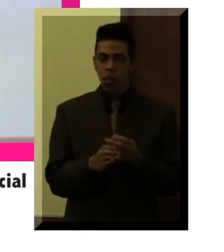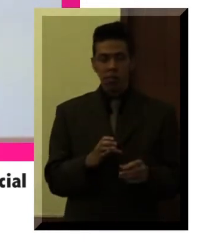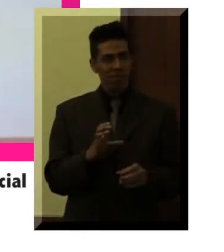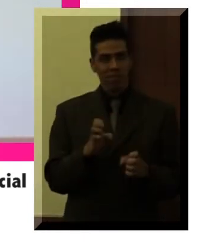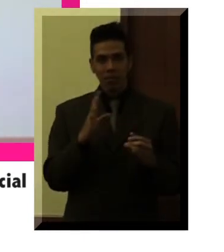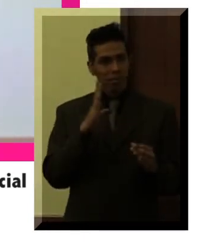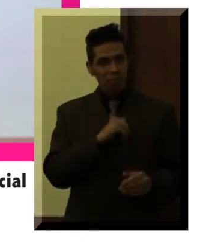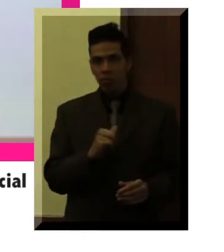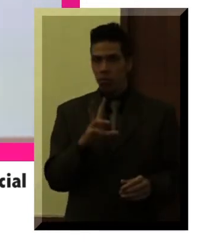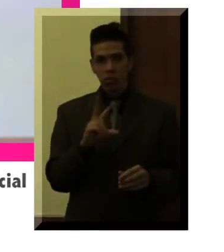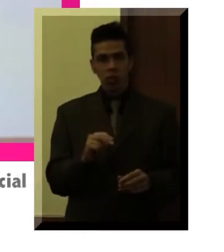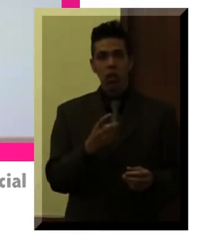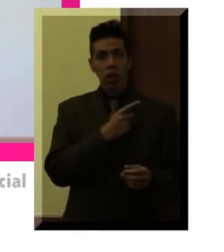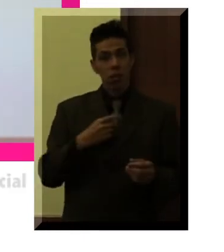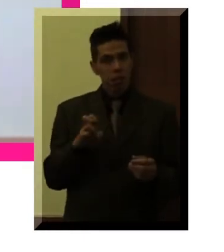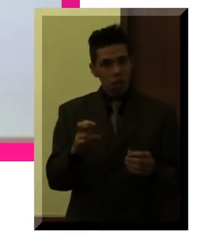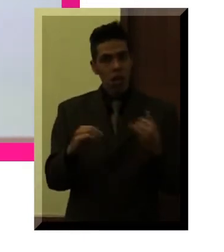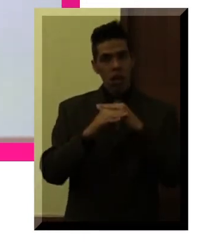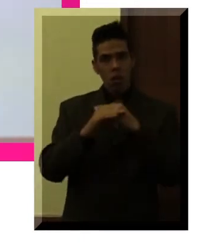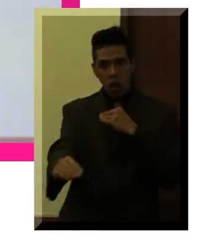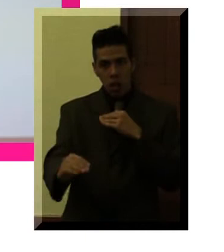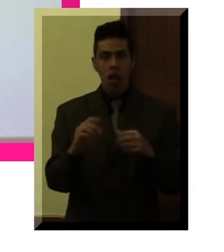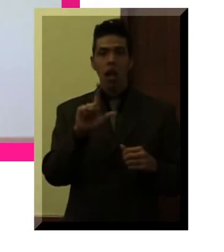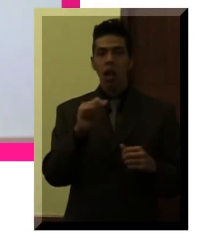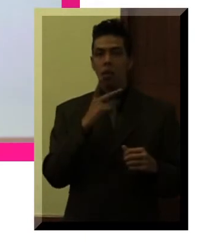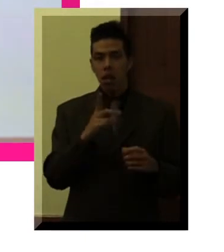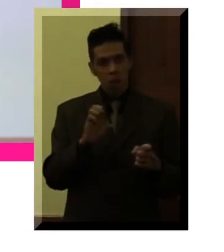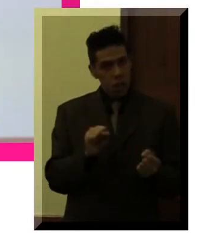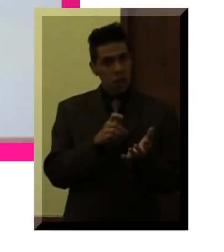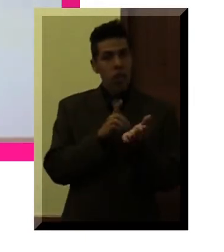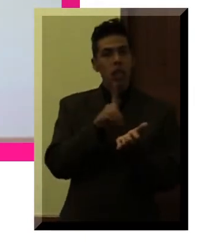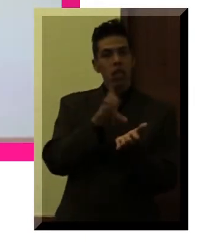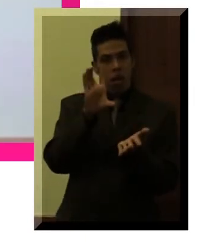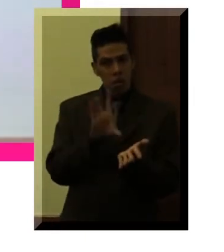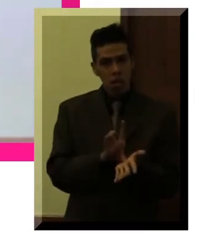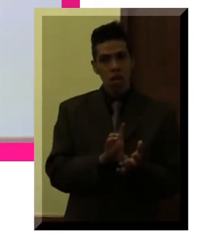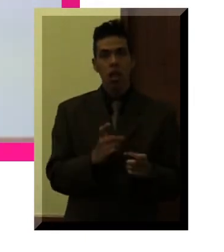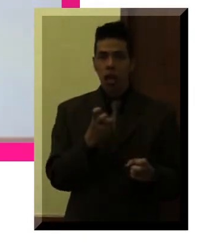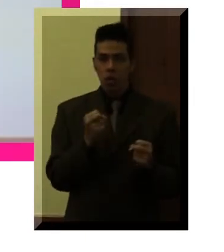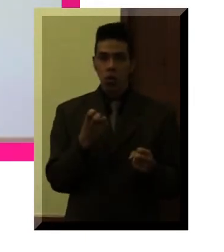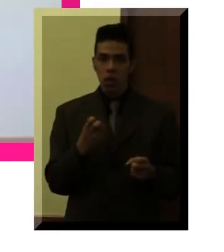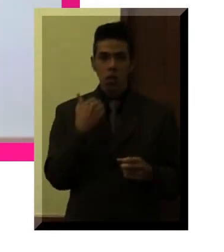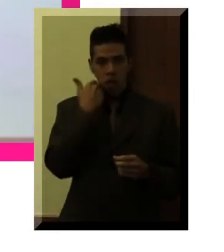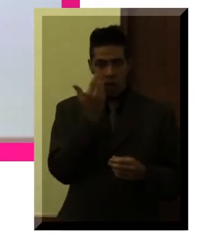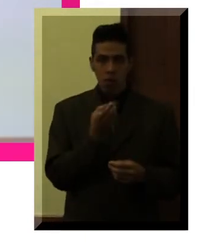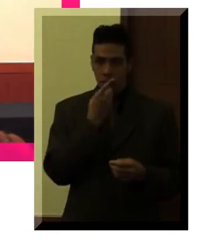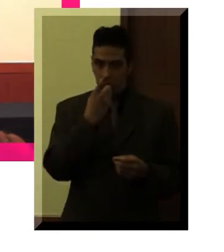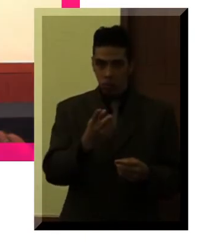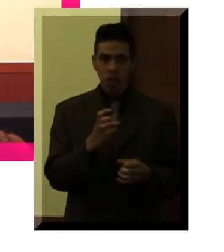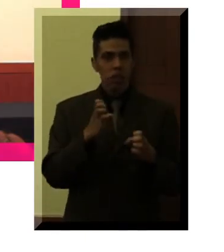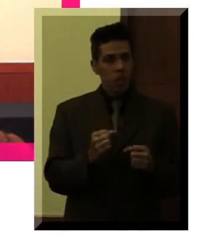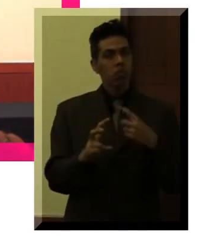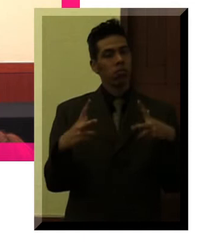incapaces. El simplemente, el hecho de hacer esa distinción jurídica impide que se aplique la convención. Y eso es precisamente